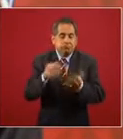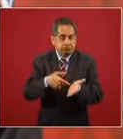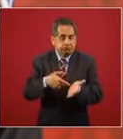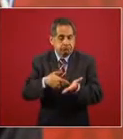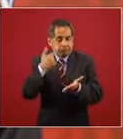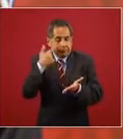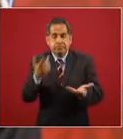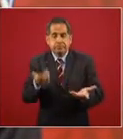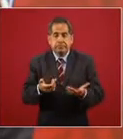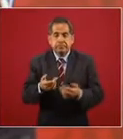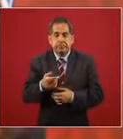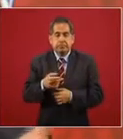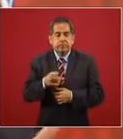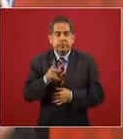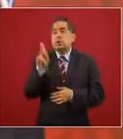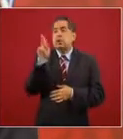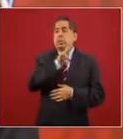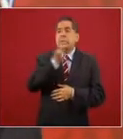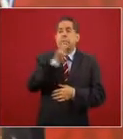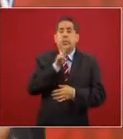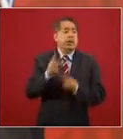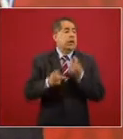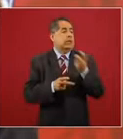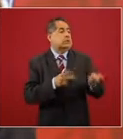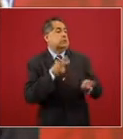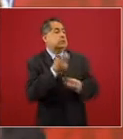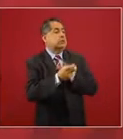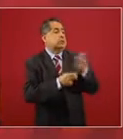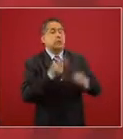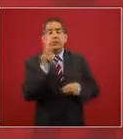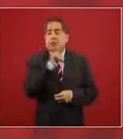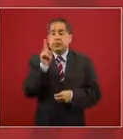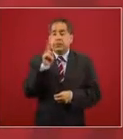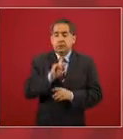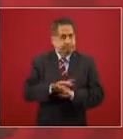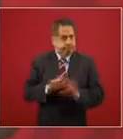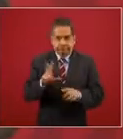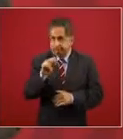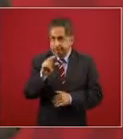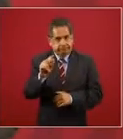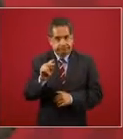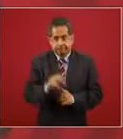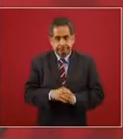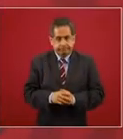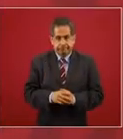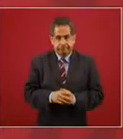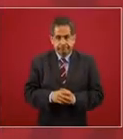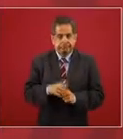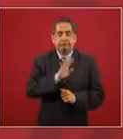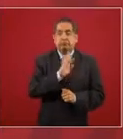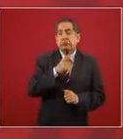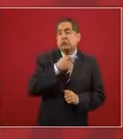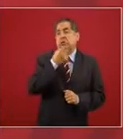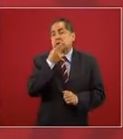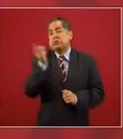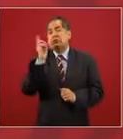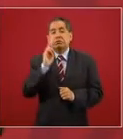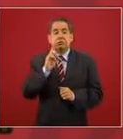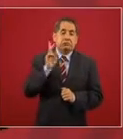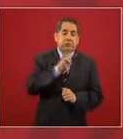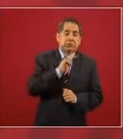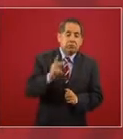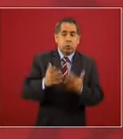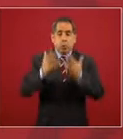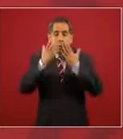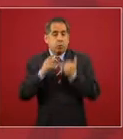si fue sólo un dicho sin